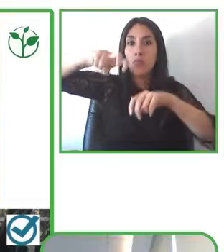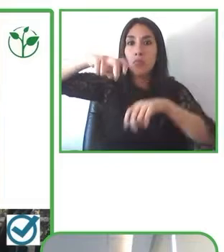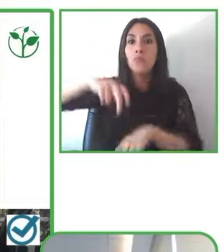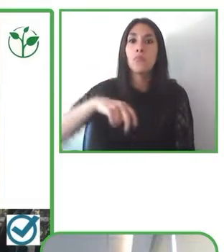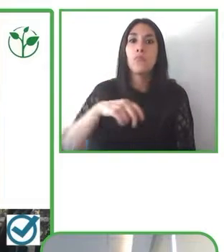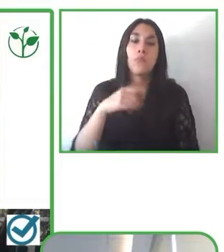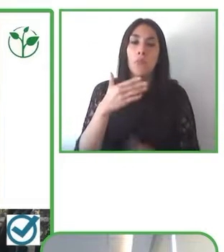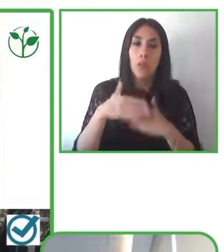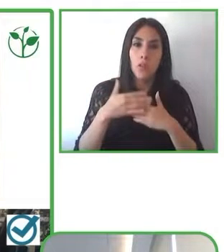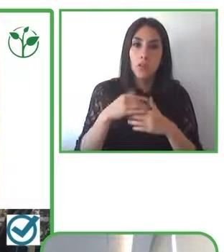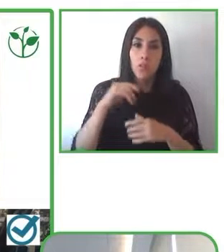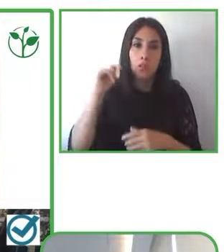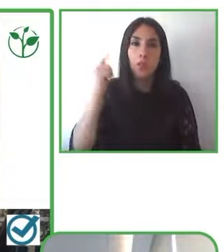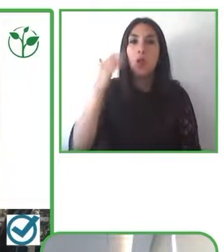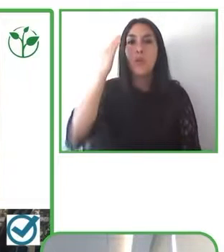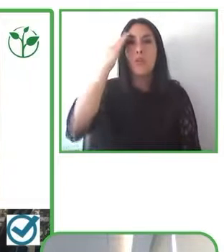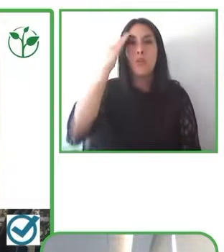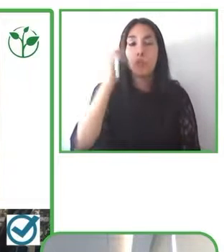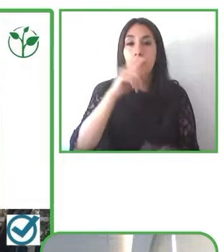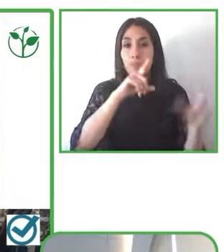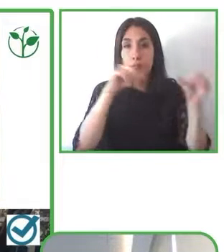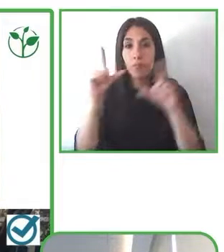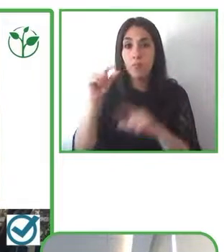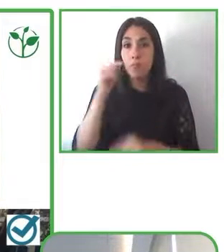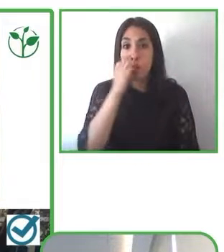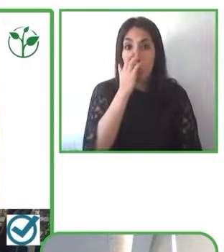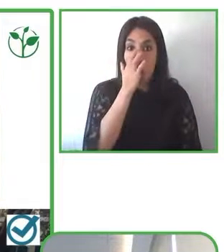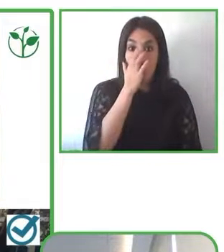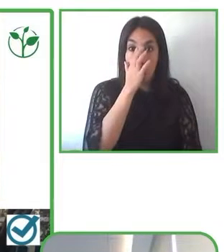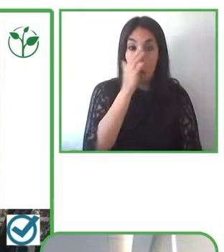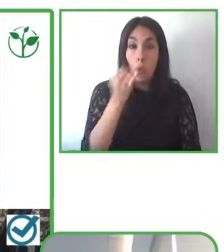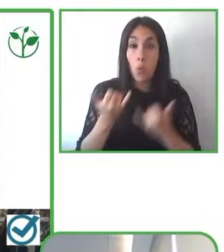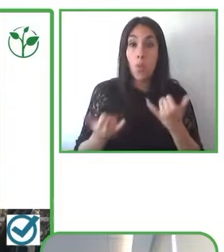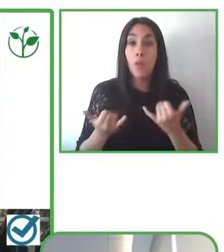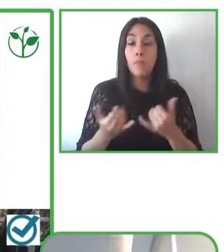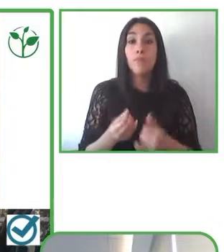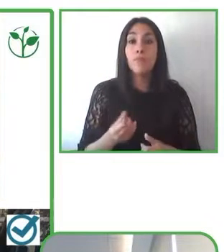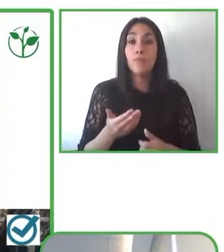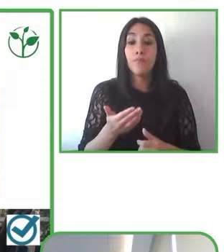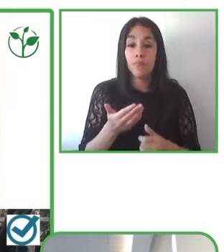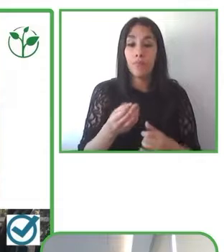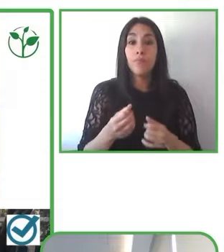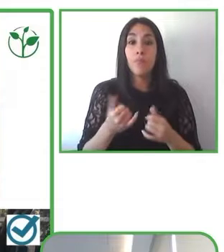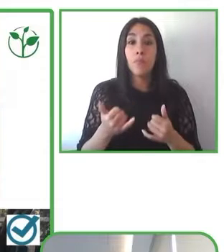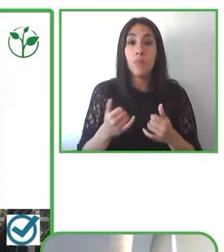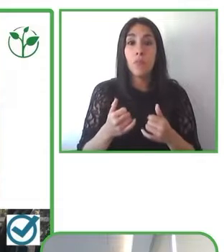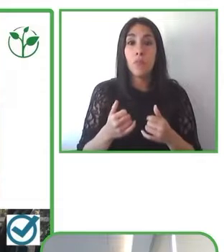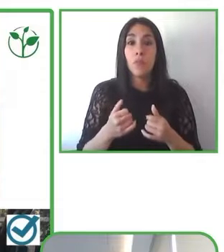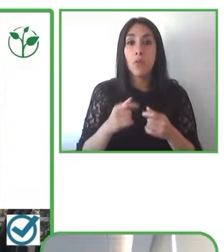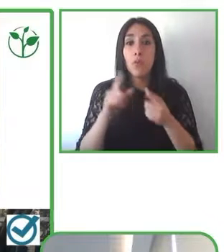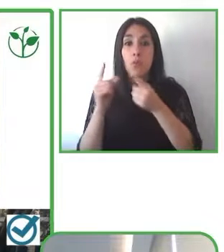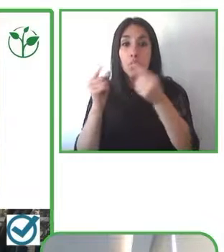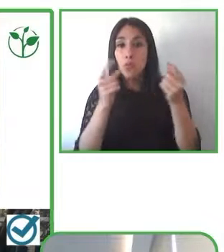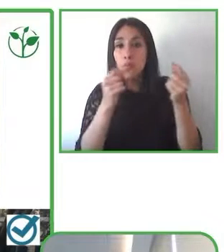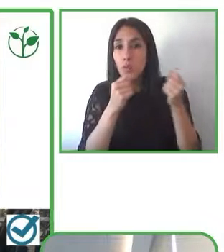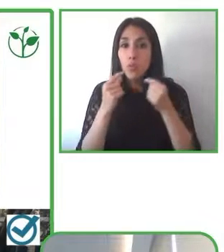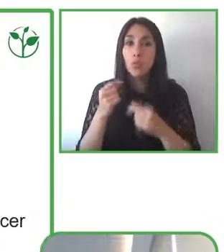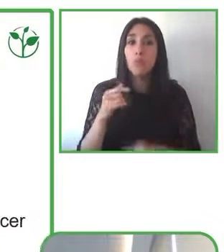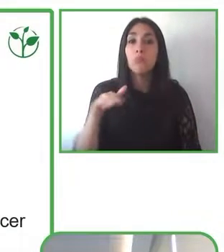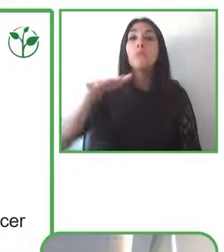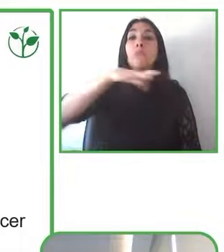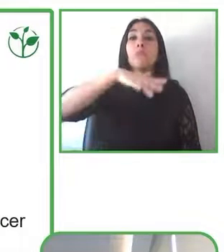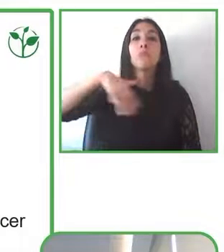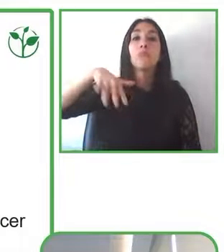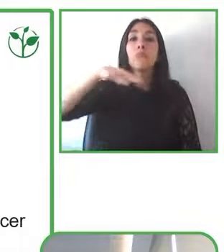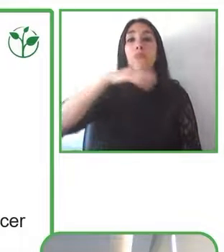se han reparado las falencias que existían en la ciudad después del estudio ¿cuáles serían